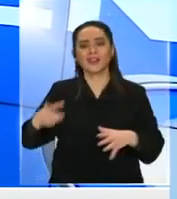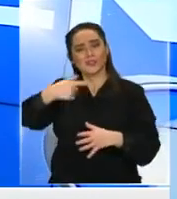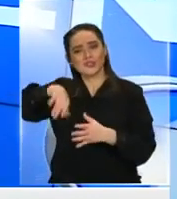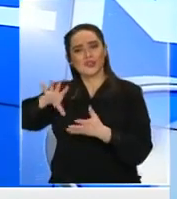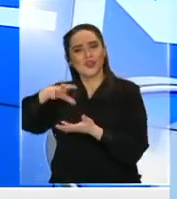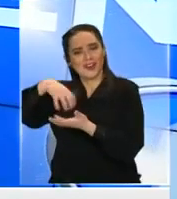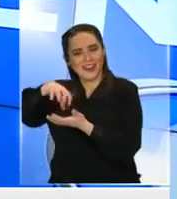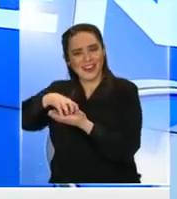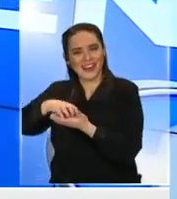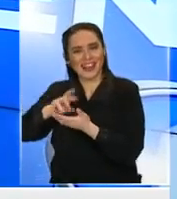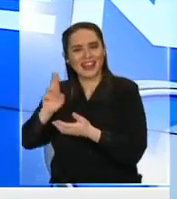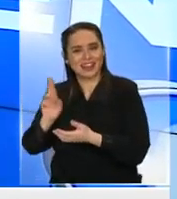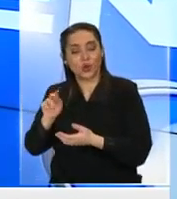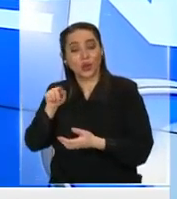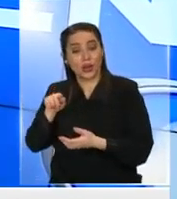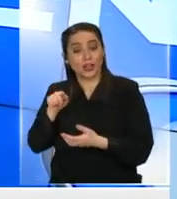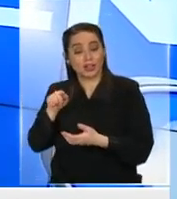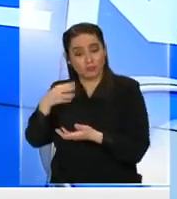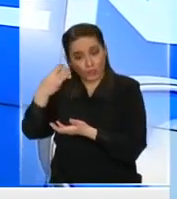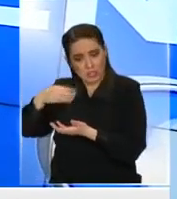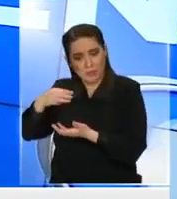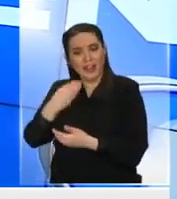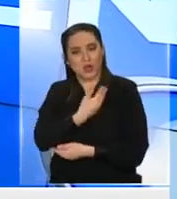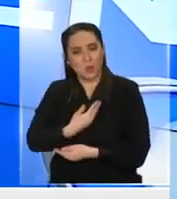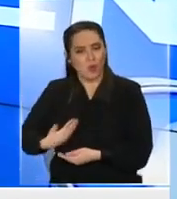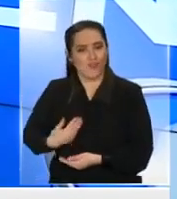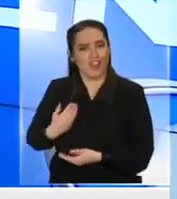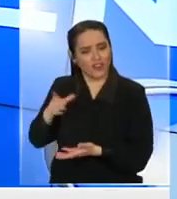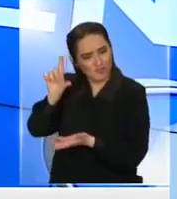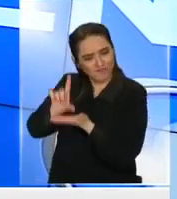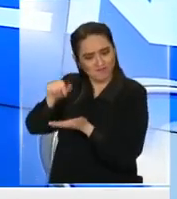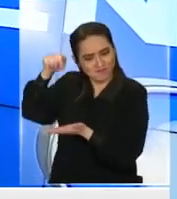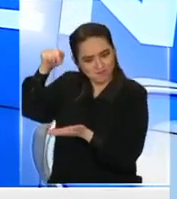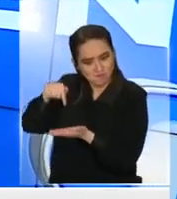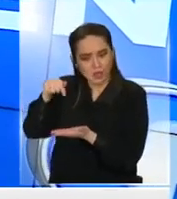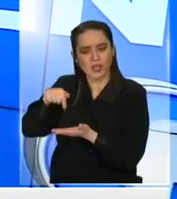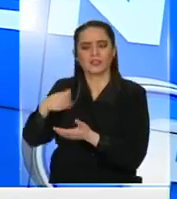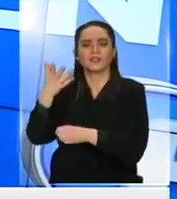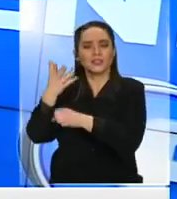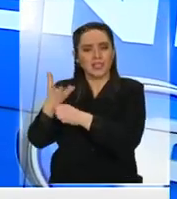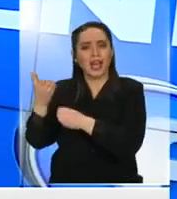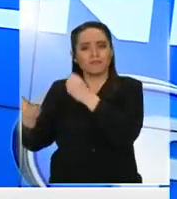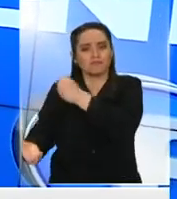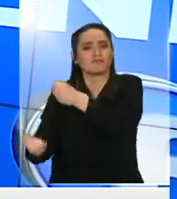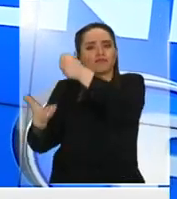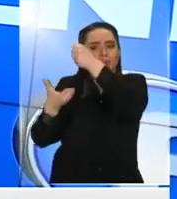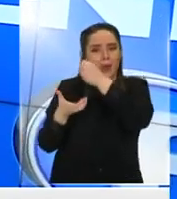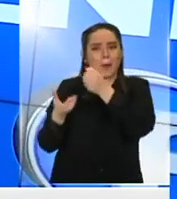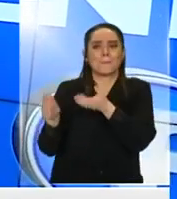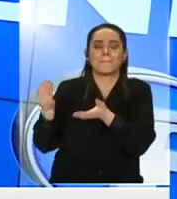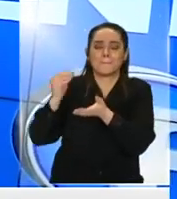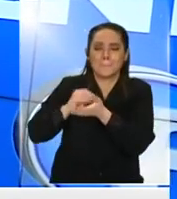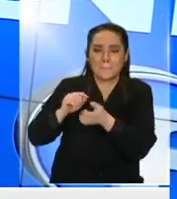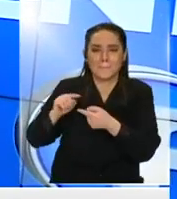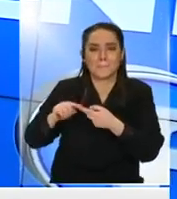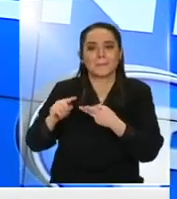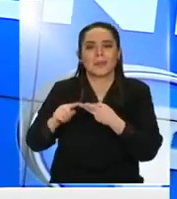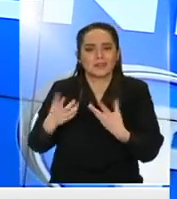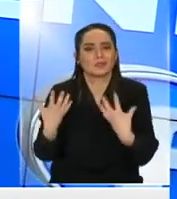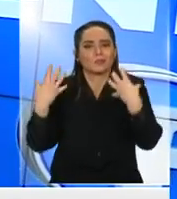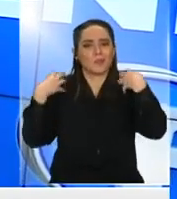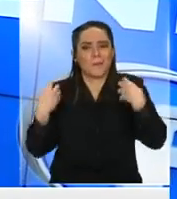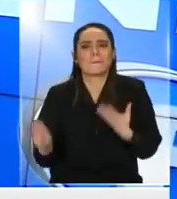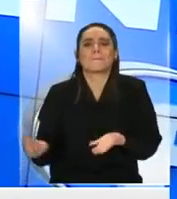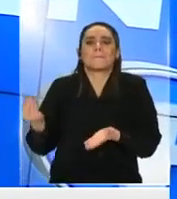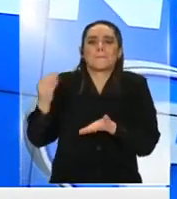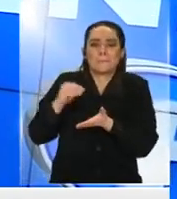los transformamos en verdaderos gobiernos locales con más autonomía con más financiamiento y con más atribuciones y potestades vamos a poder